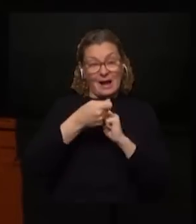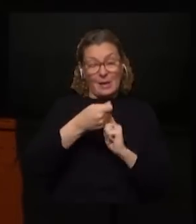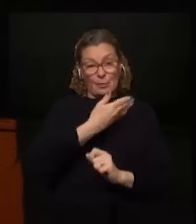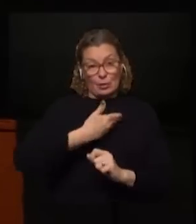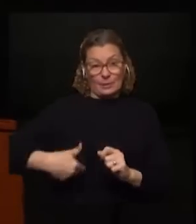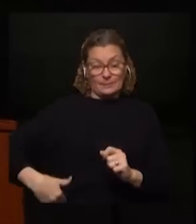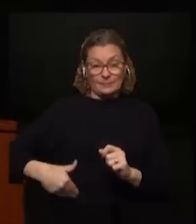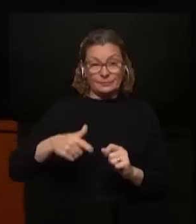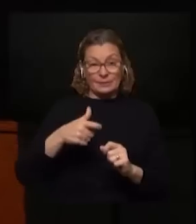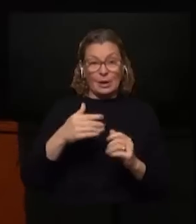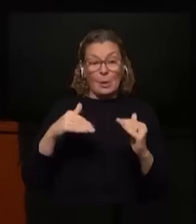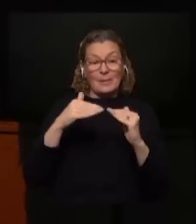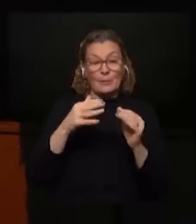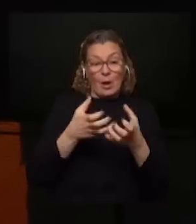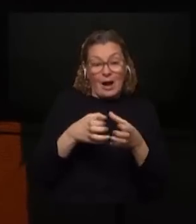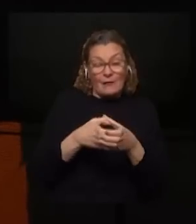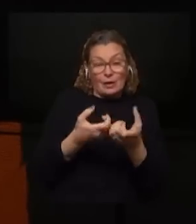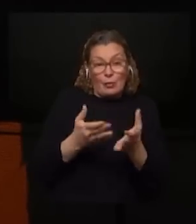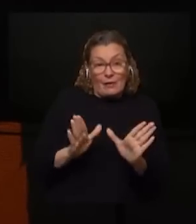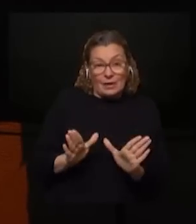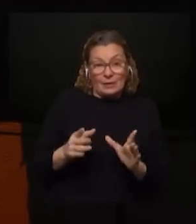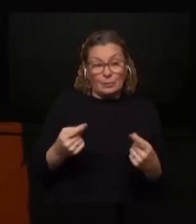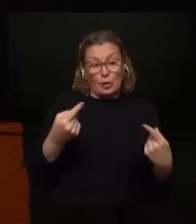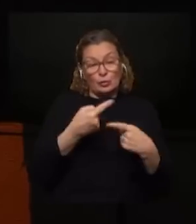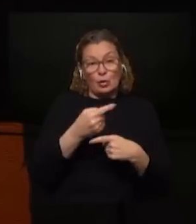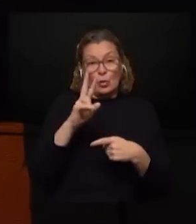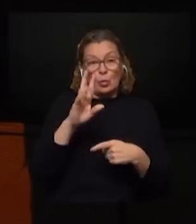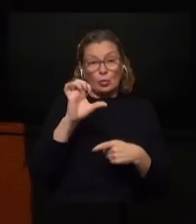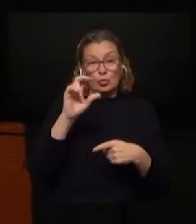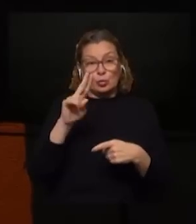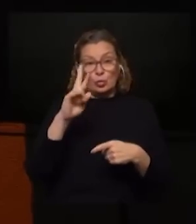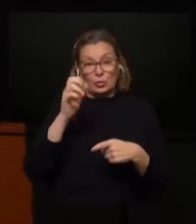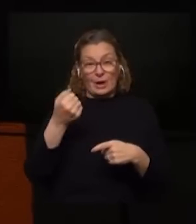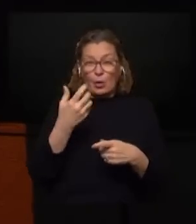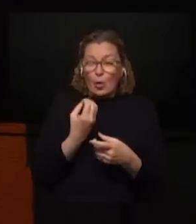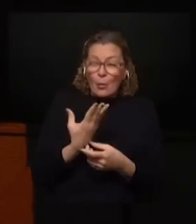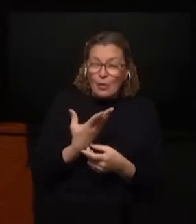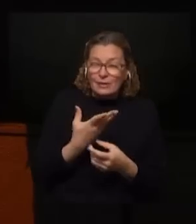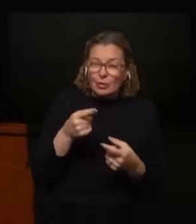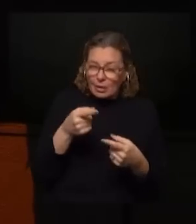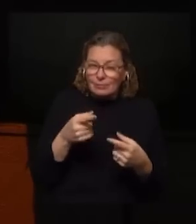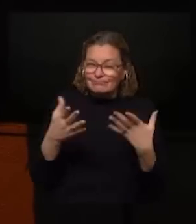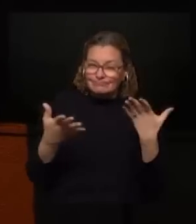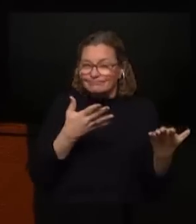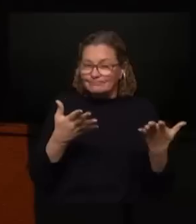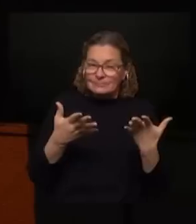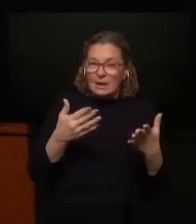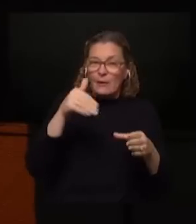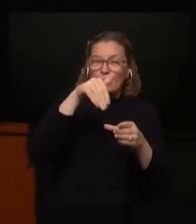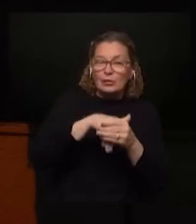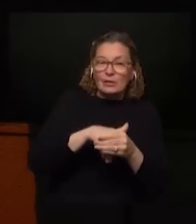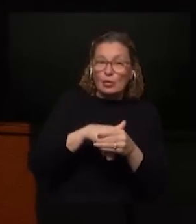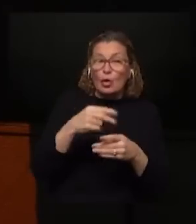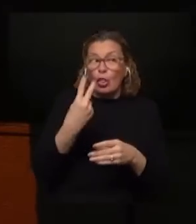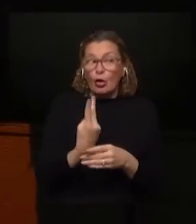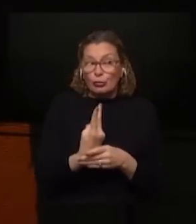Idéntica a mecánica, cabildo abierto para atacar la usura. Bien, ¿cómo puede repercutir el plebiscito o